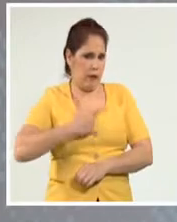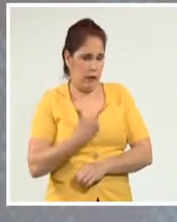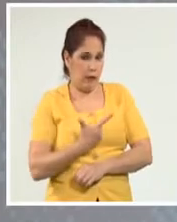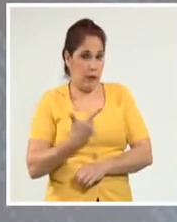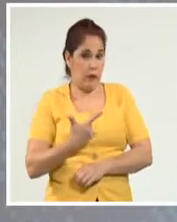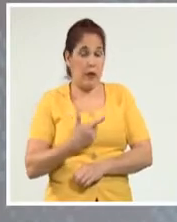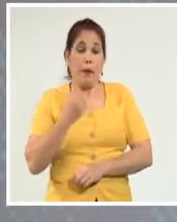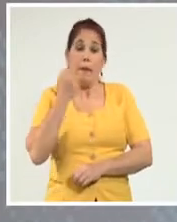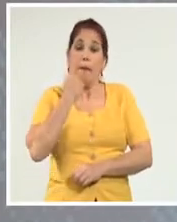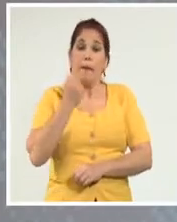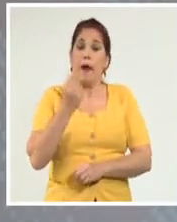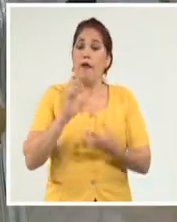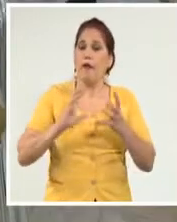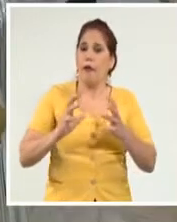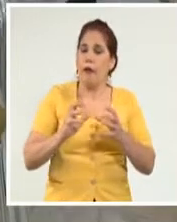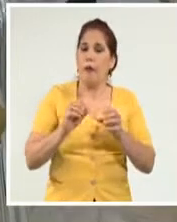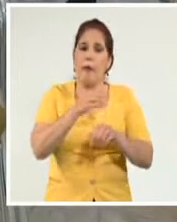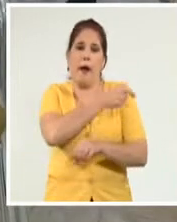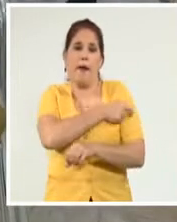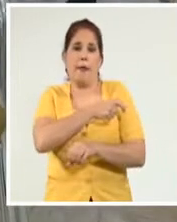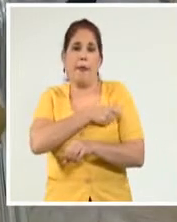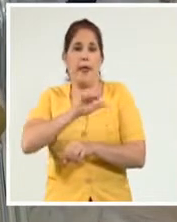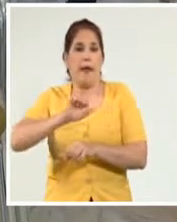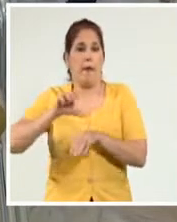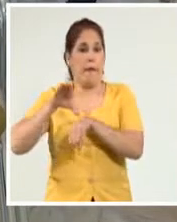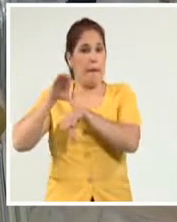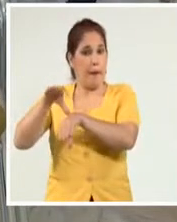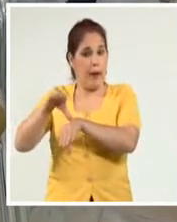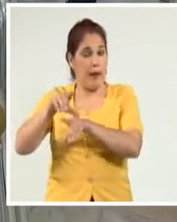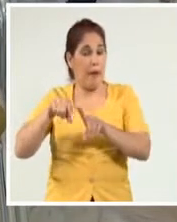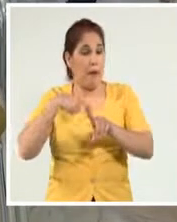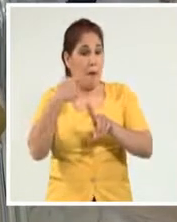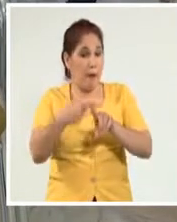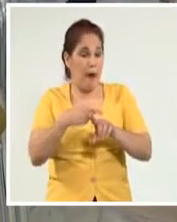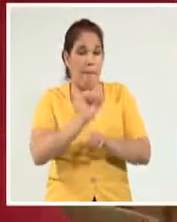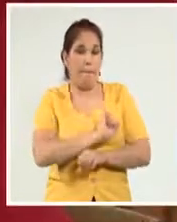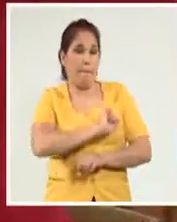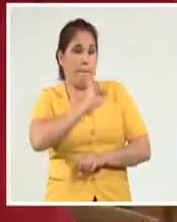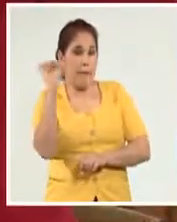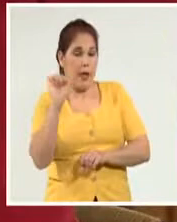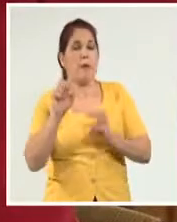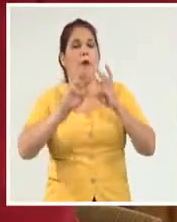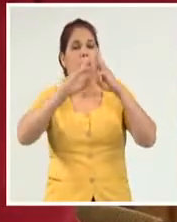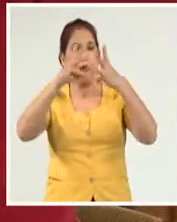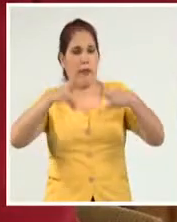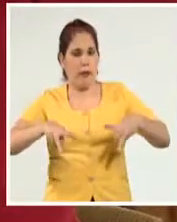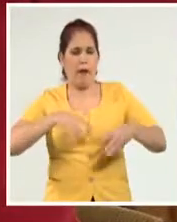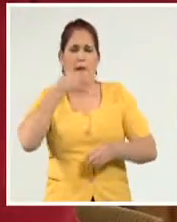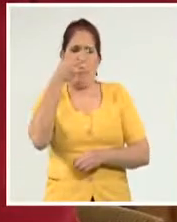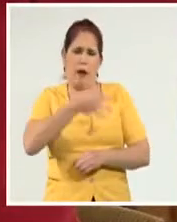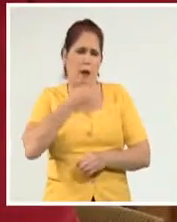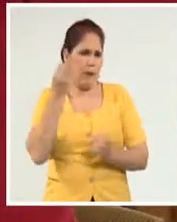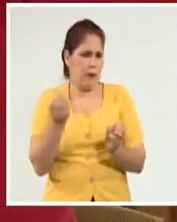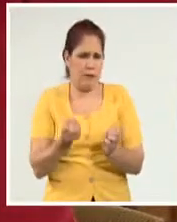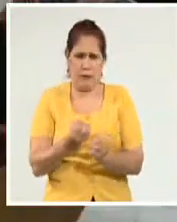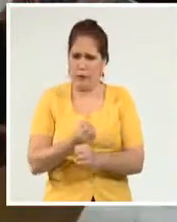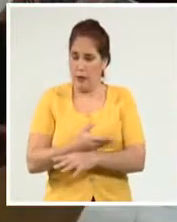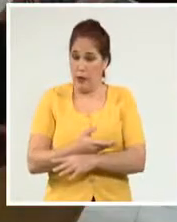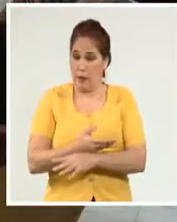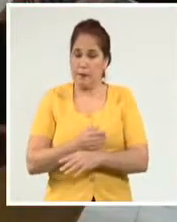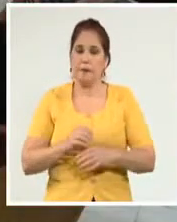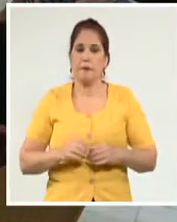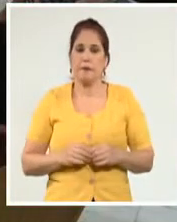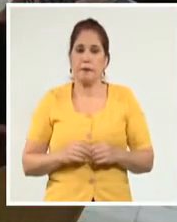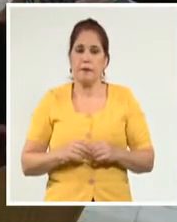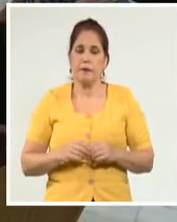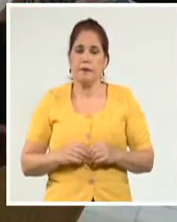detalles de las bases del sistema de becas y premios de la UNIAC se encuentran disponibles en la página web de la organización. Diana Natasha